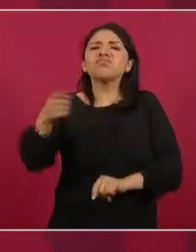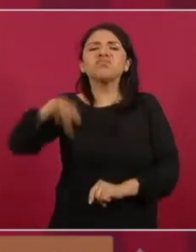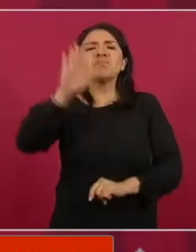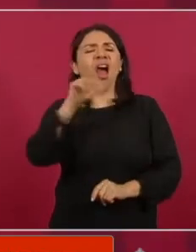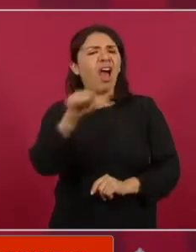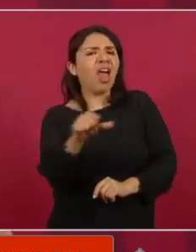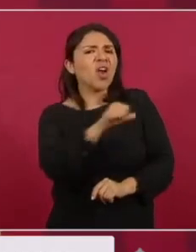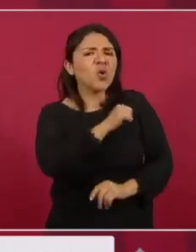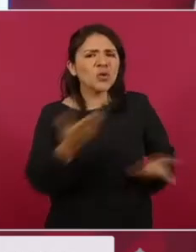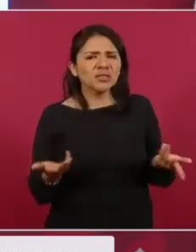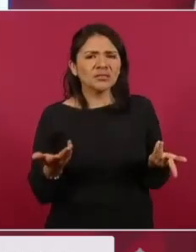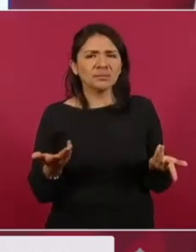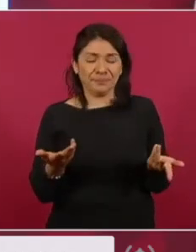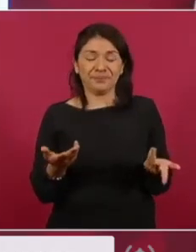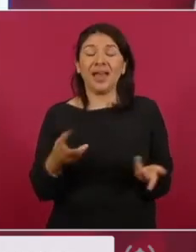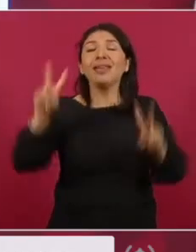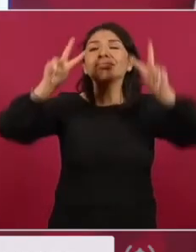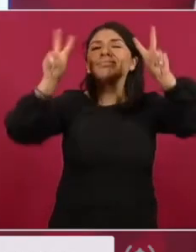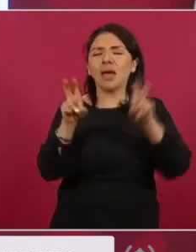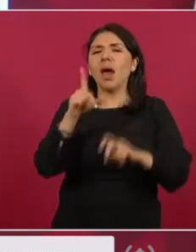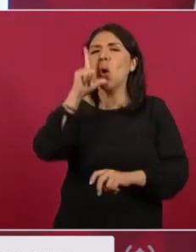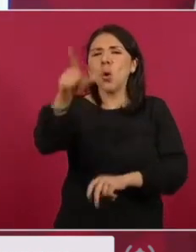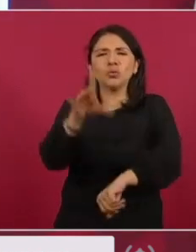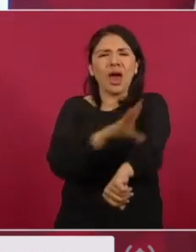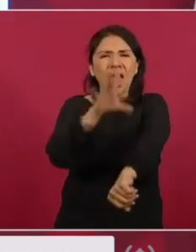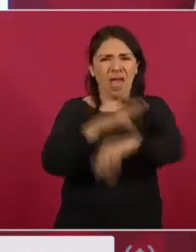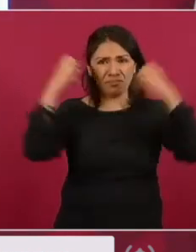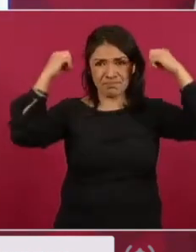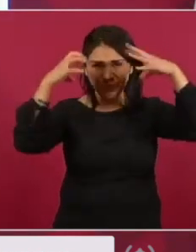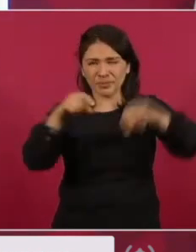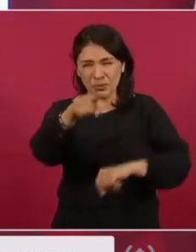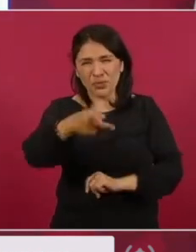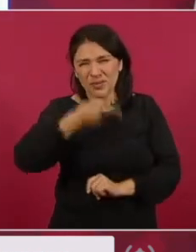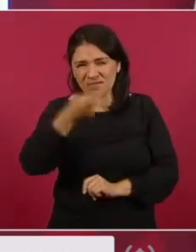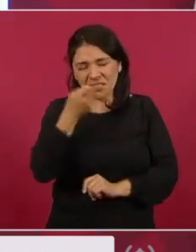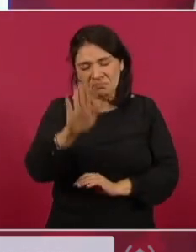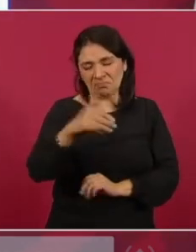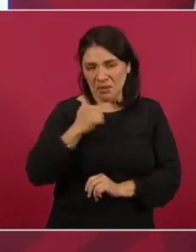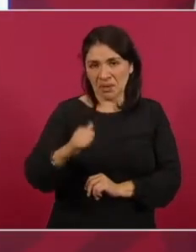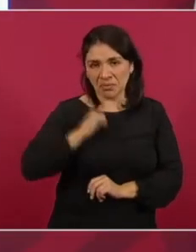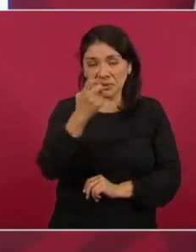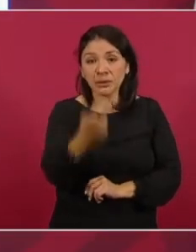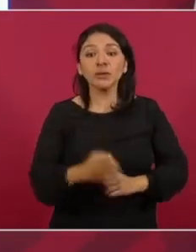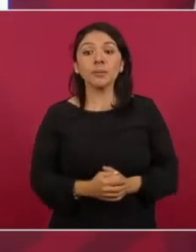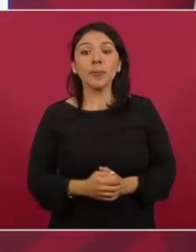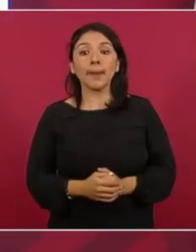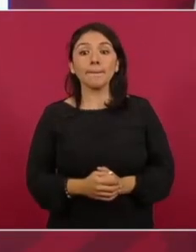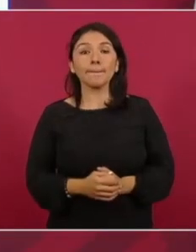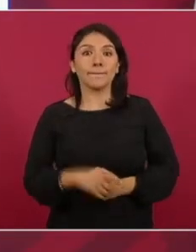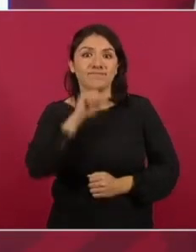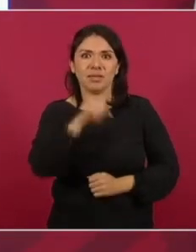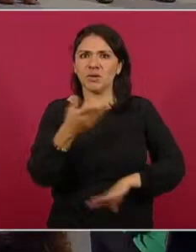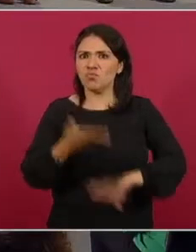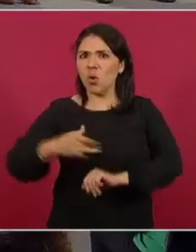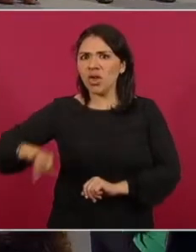En el caso de la industria eléctrica, yo aprovecho tu comentario porque es también muy